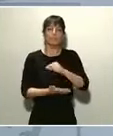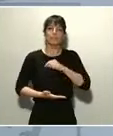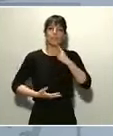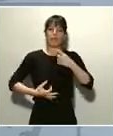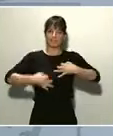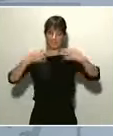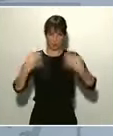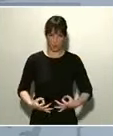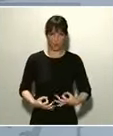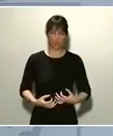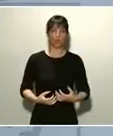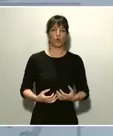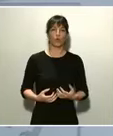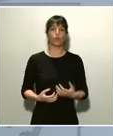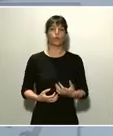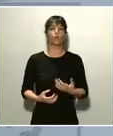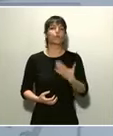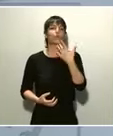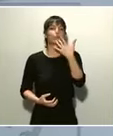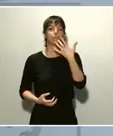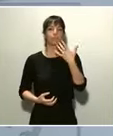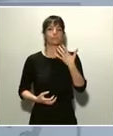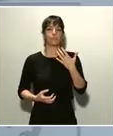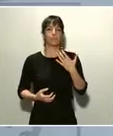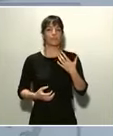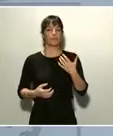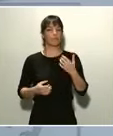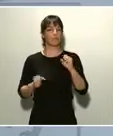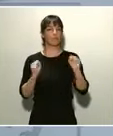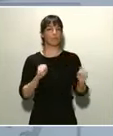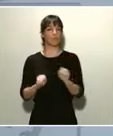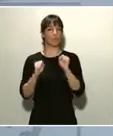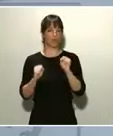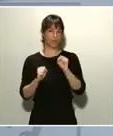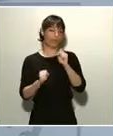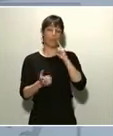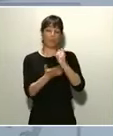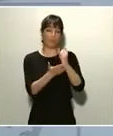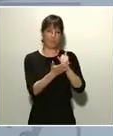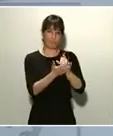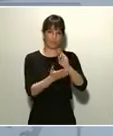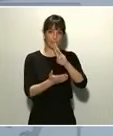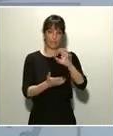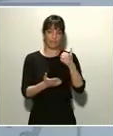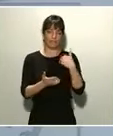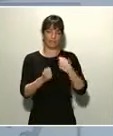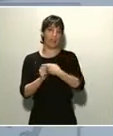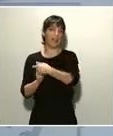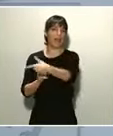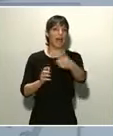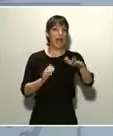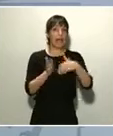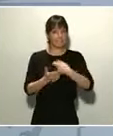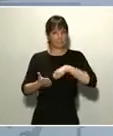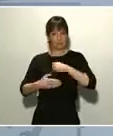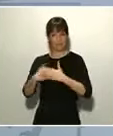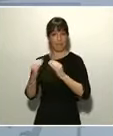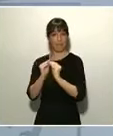ejemplo, extender esos PCRs, incluso que también nosotros podamos fabricarlos. Porque no solamente estaremos